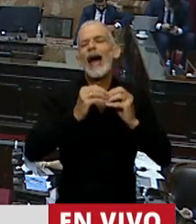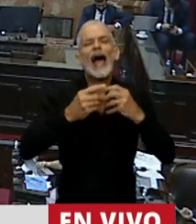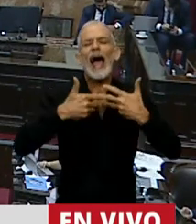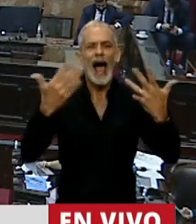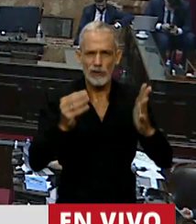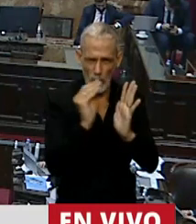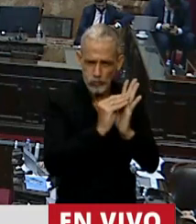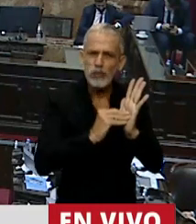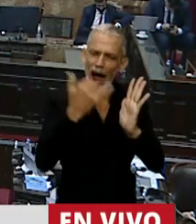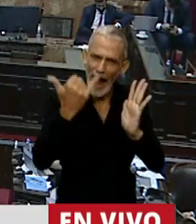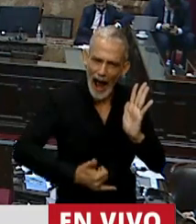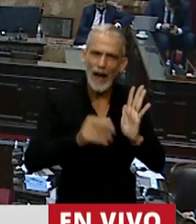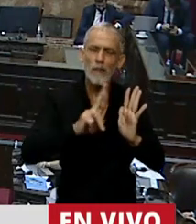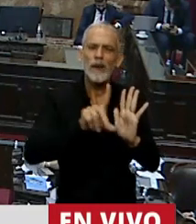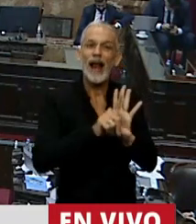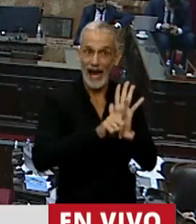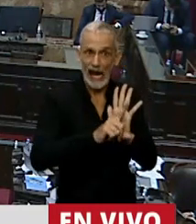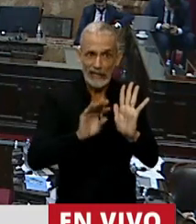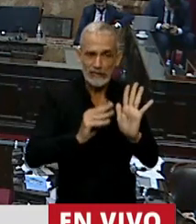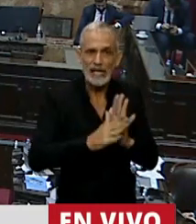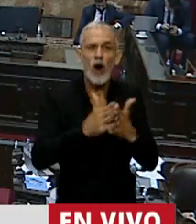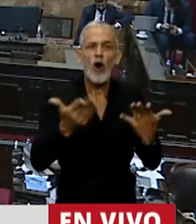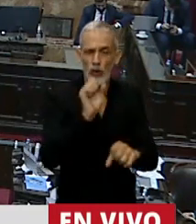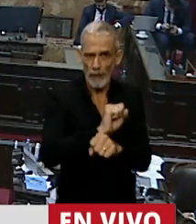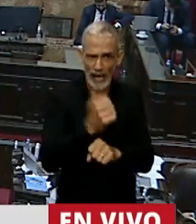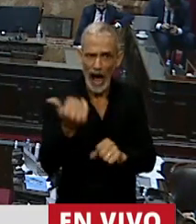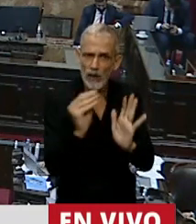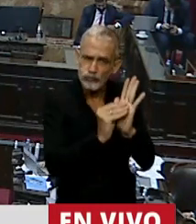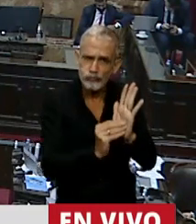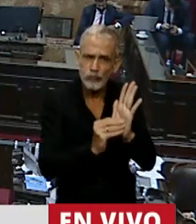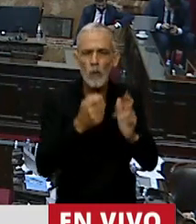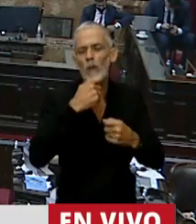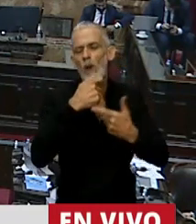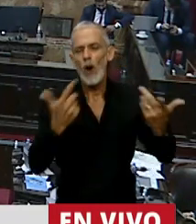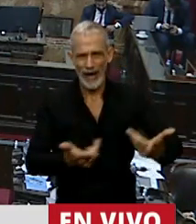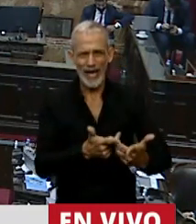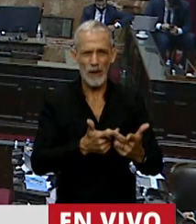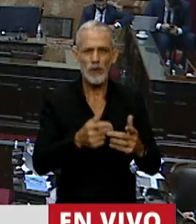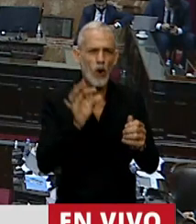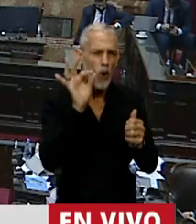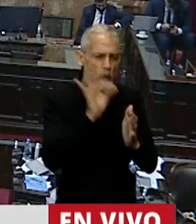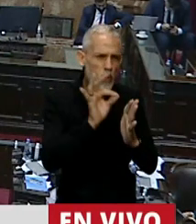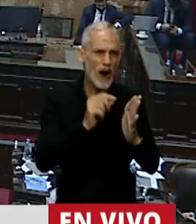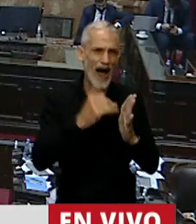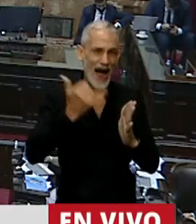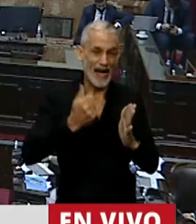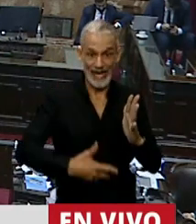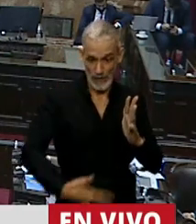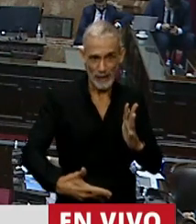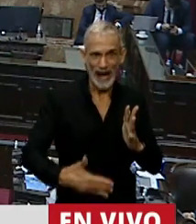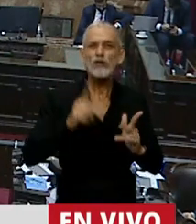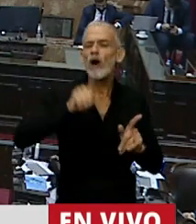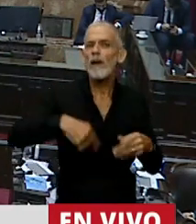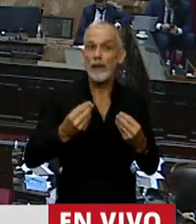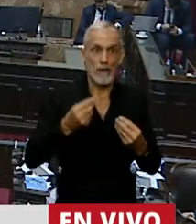expresamente permitidos por la ley en el Código Penal. Y me refiero a los casos específicos en los cuales el embarazo